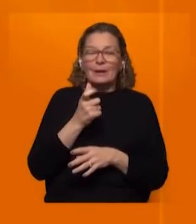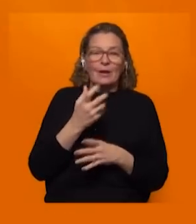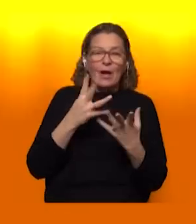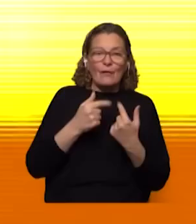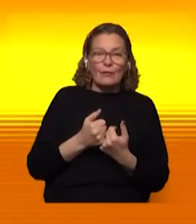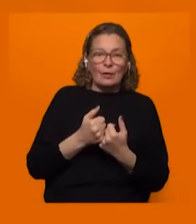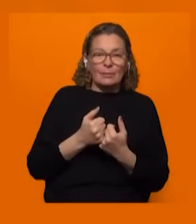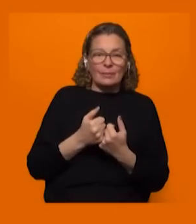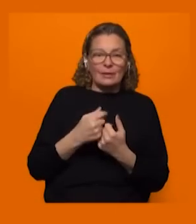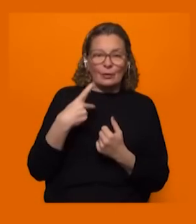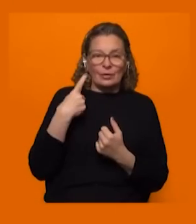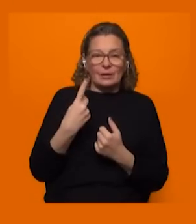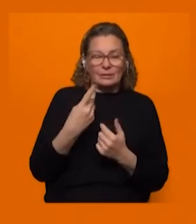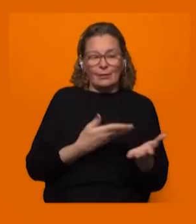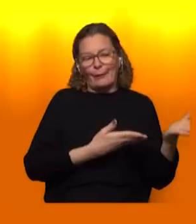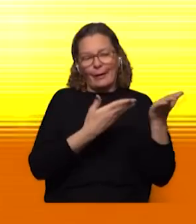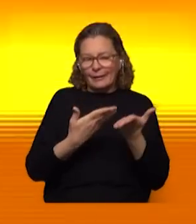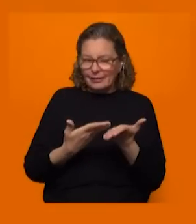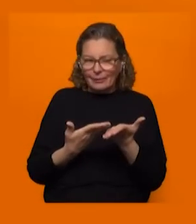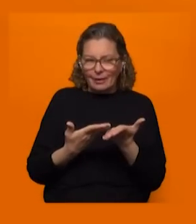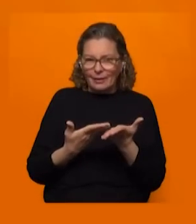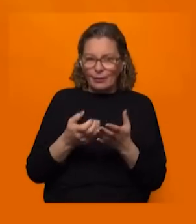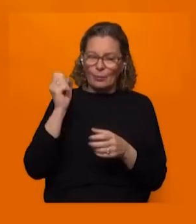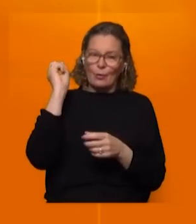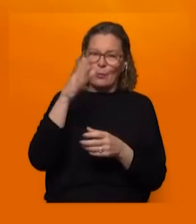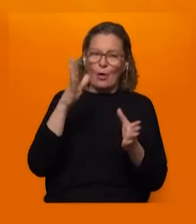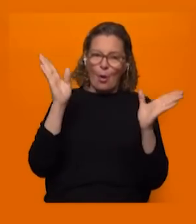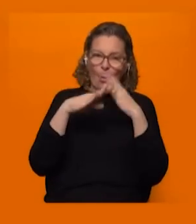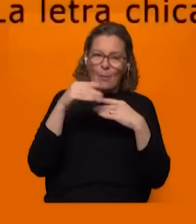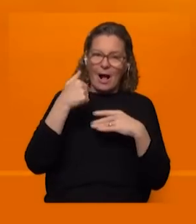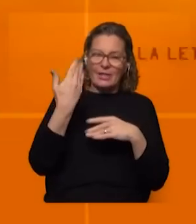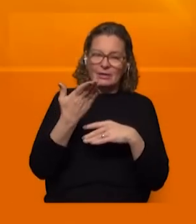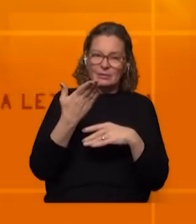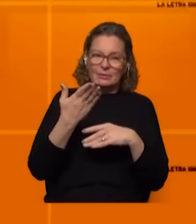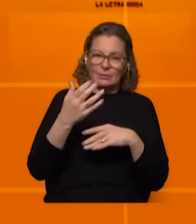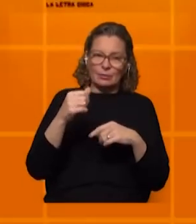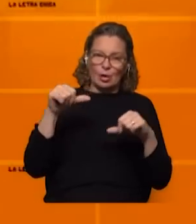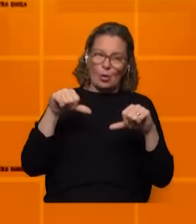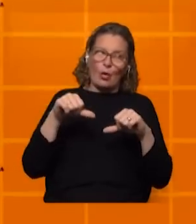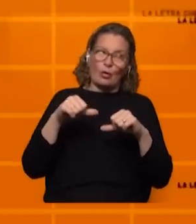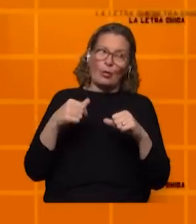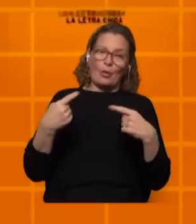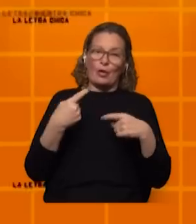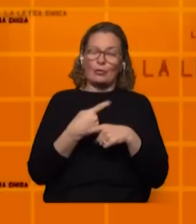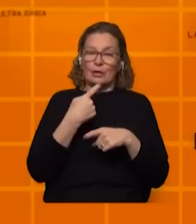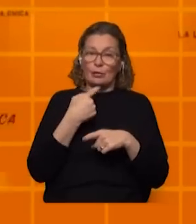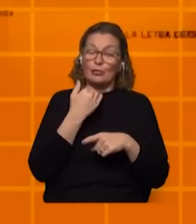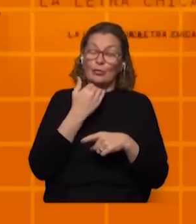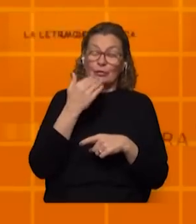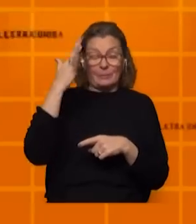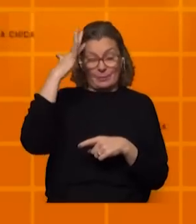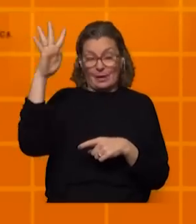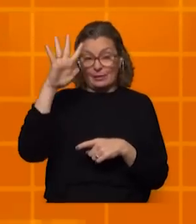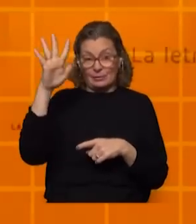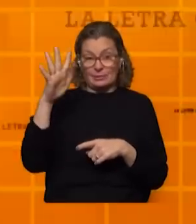manera de convencer a un directorio que los reciba, un artefacto de humo que va para adentro, más que jugar a favor, capaz juega en contra. No sé. Me imagino.